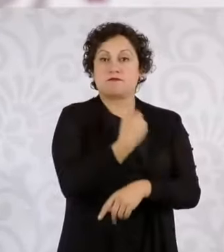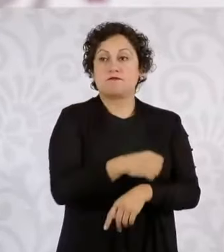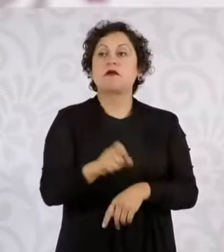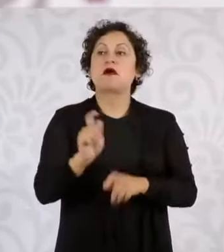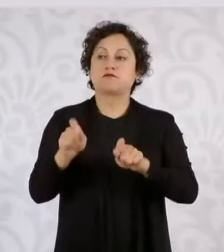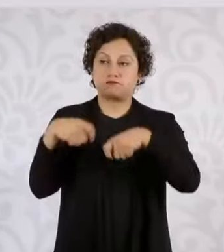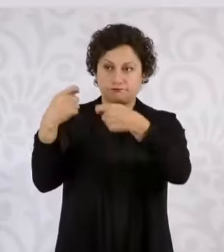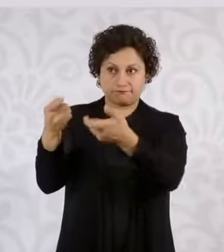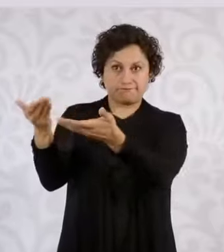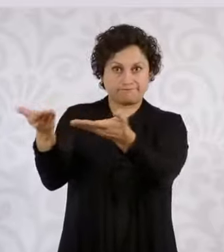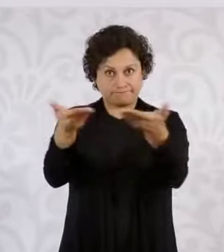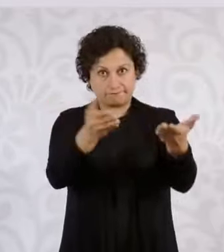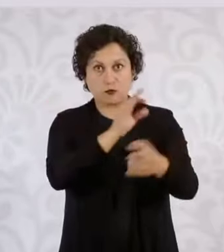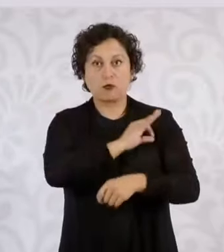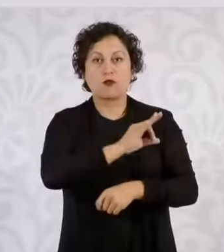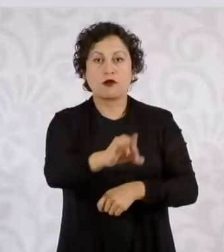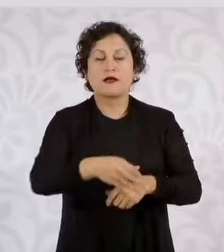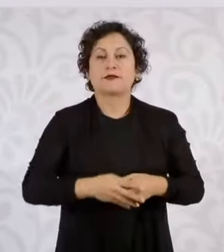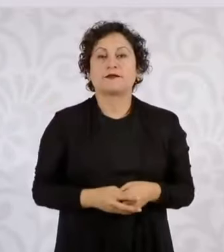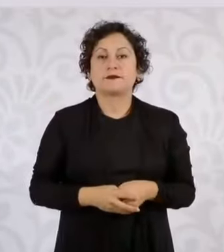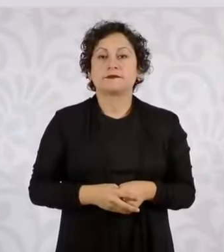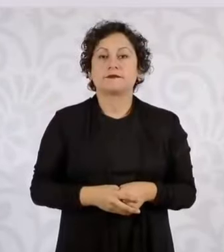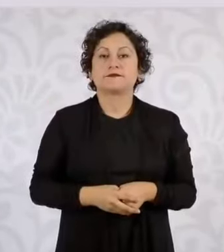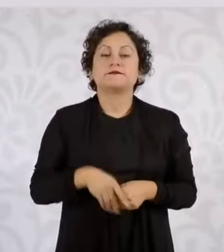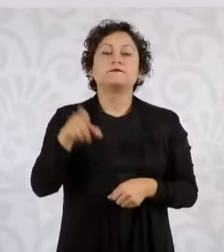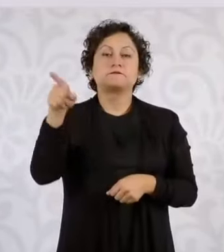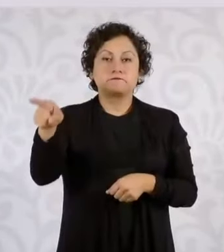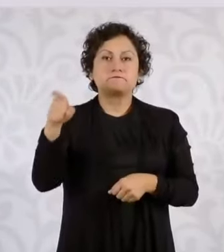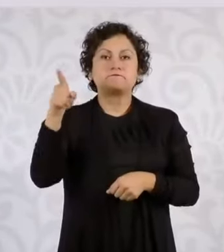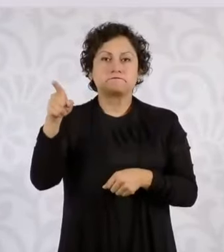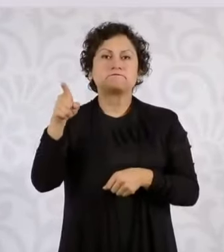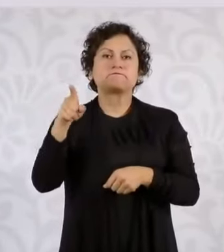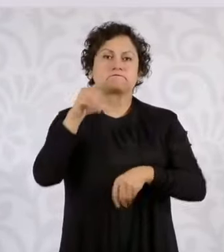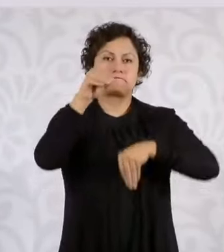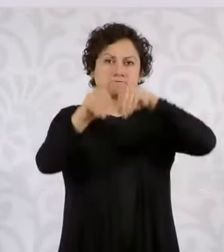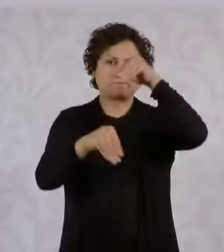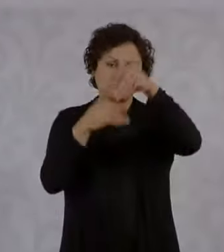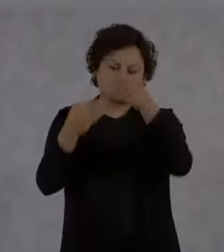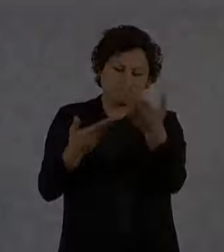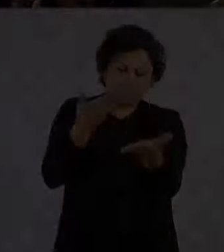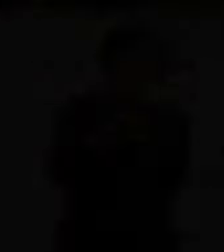espacio y él va a hacer un planteamiento integral de mejora del Instituto Nacional de Migración.